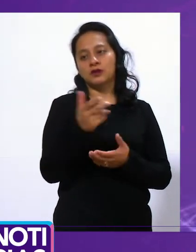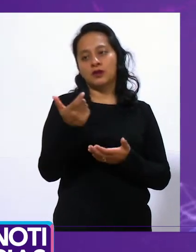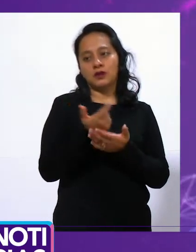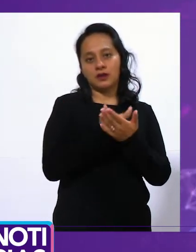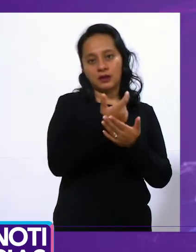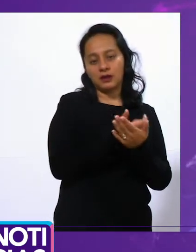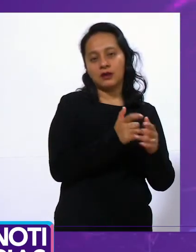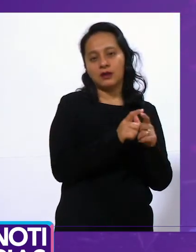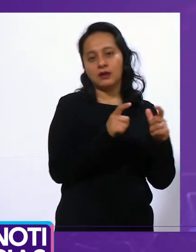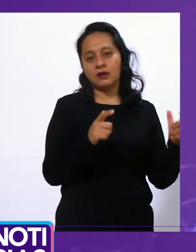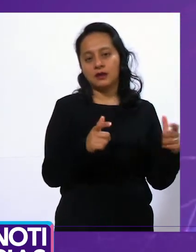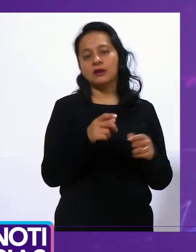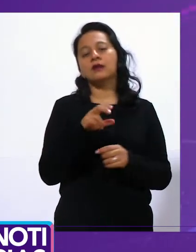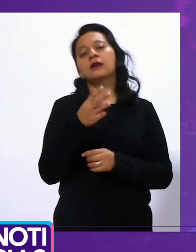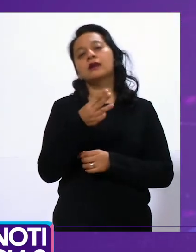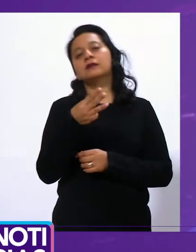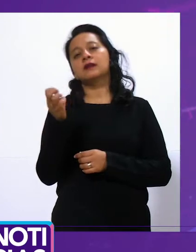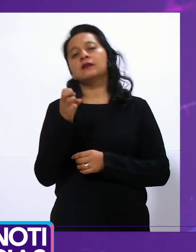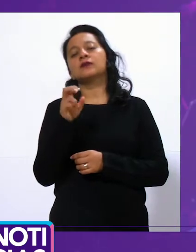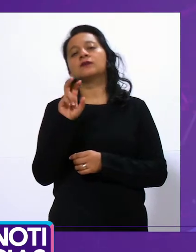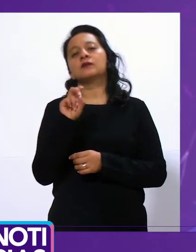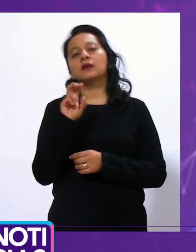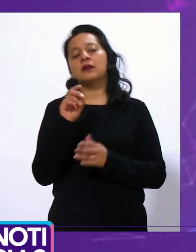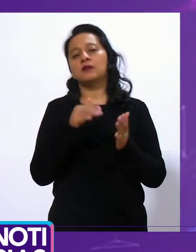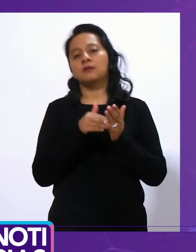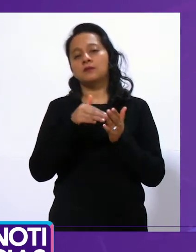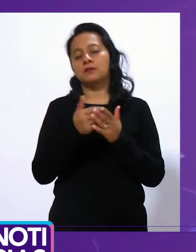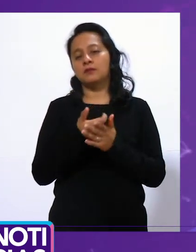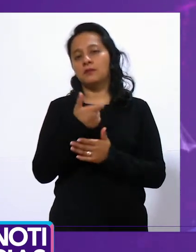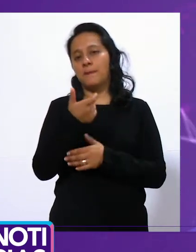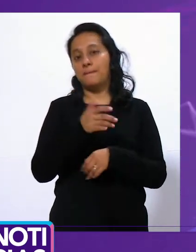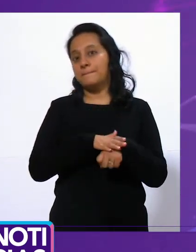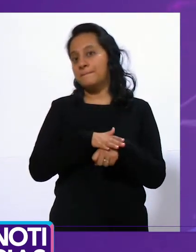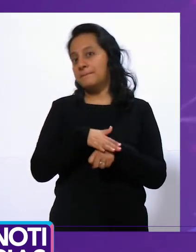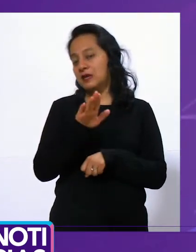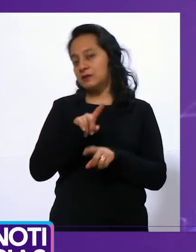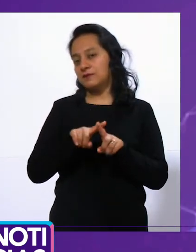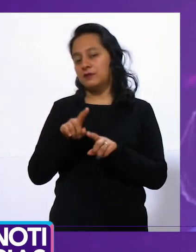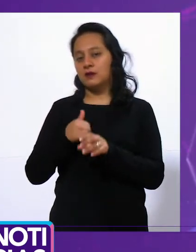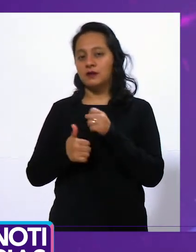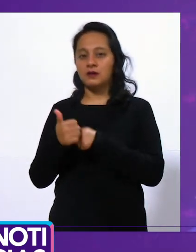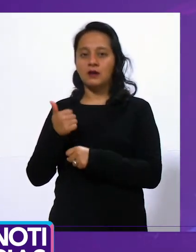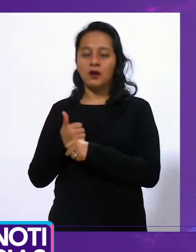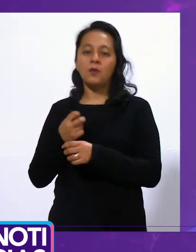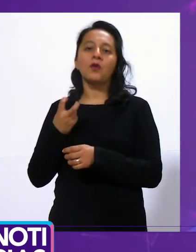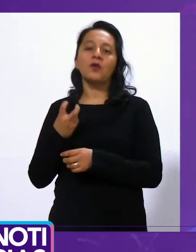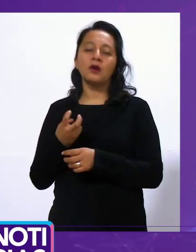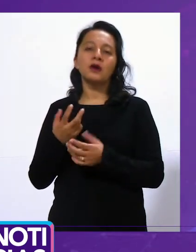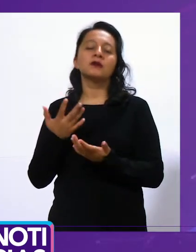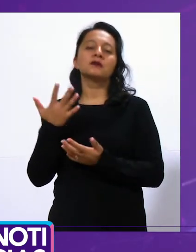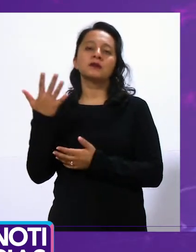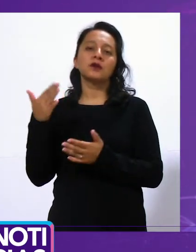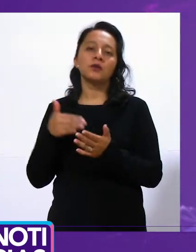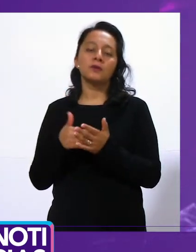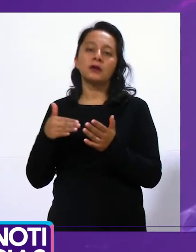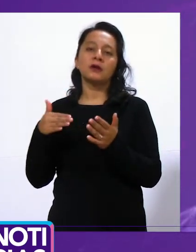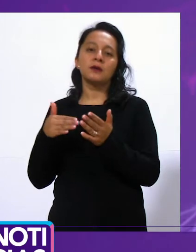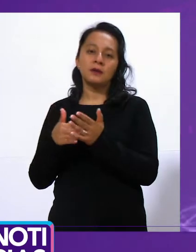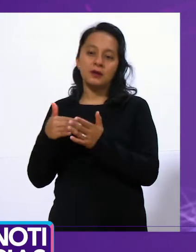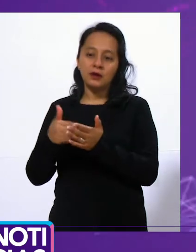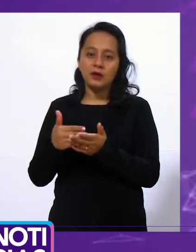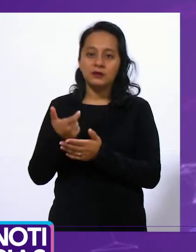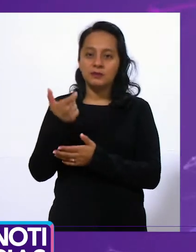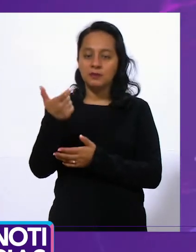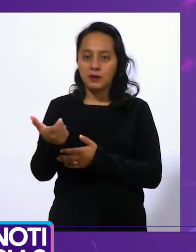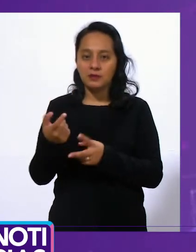por lo que arrancará el año con 5.500 millones de pesos y de los cuales el 60% son recursos propios. El aumento,